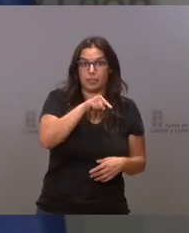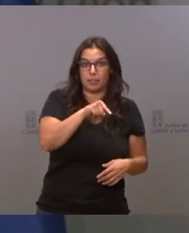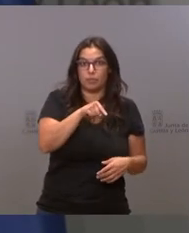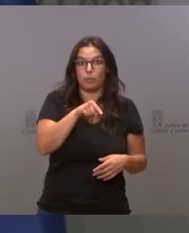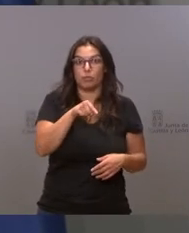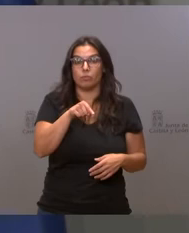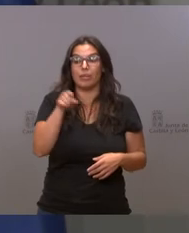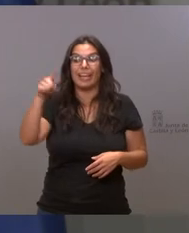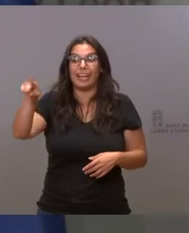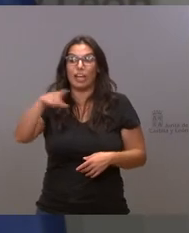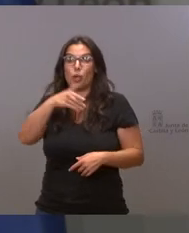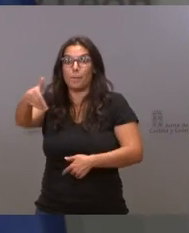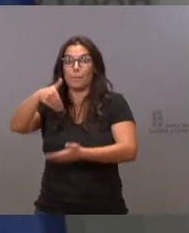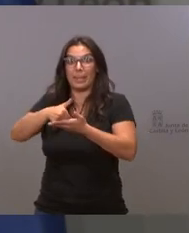existía.